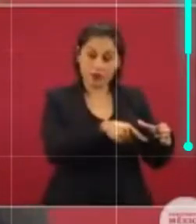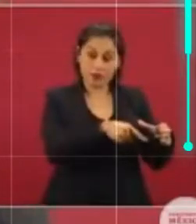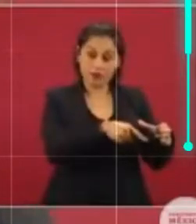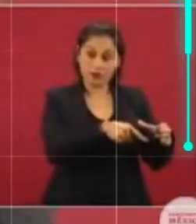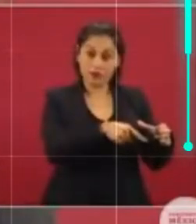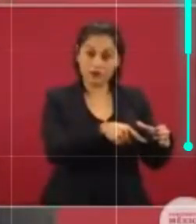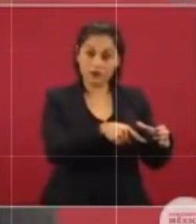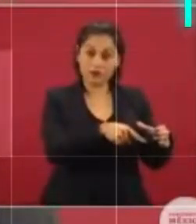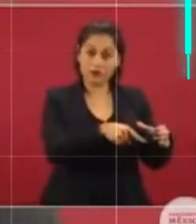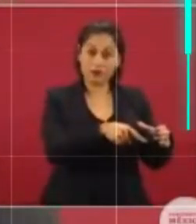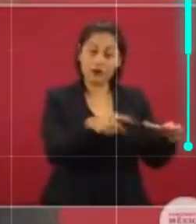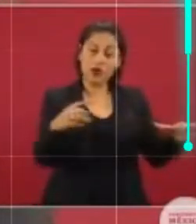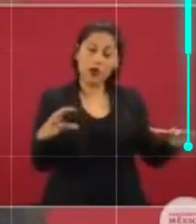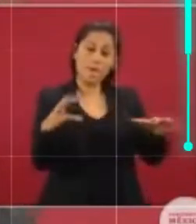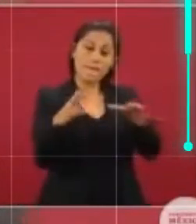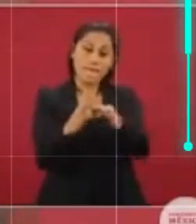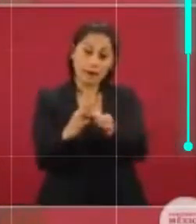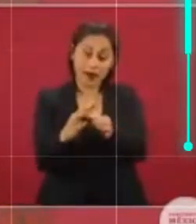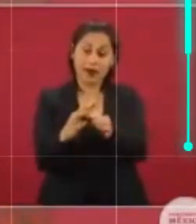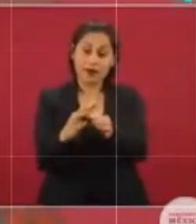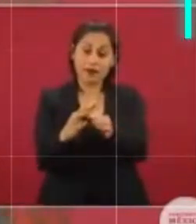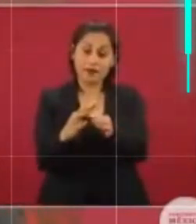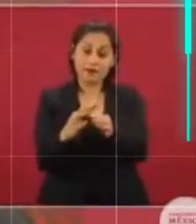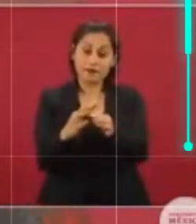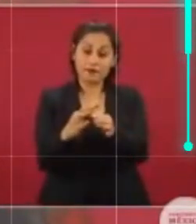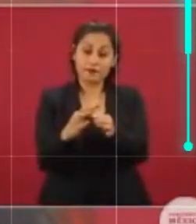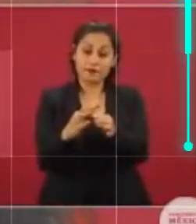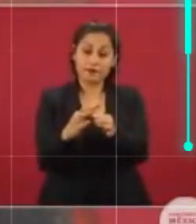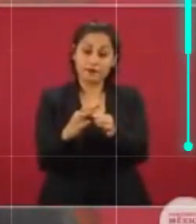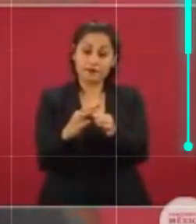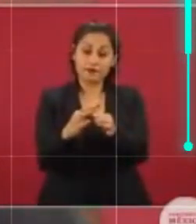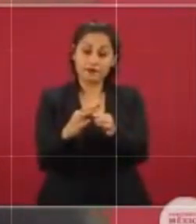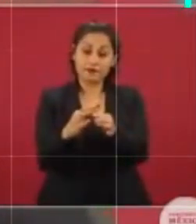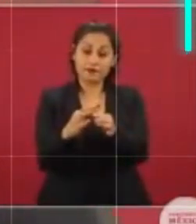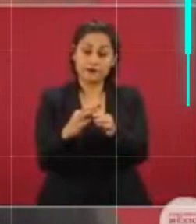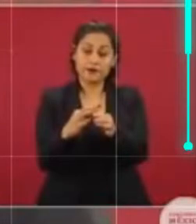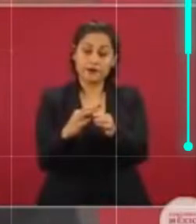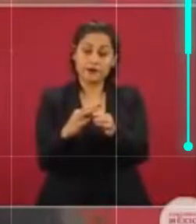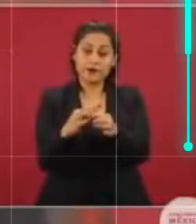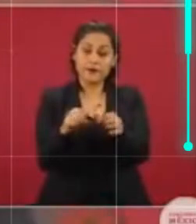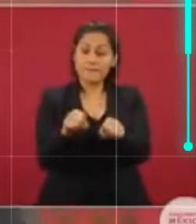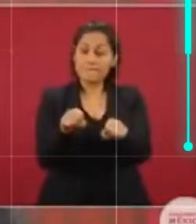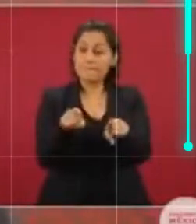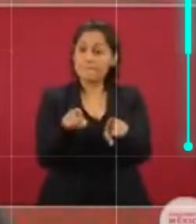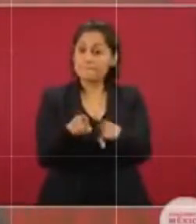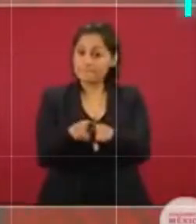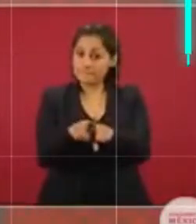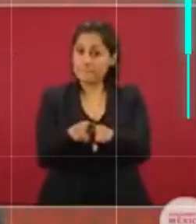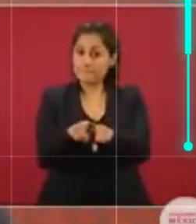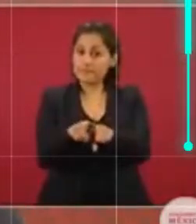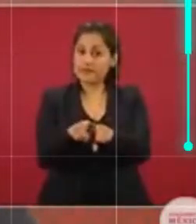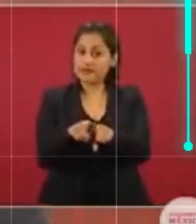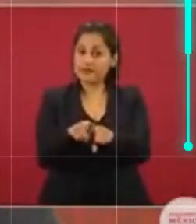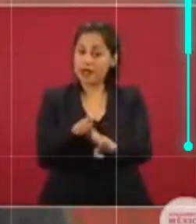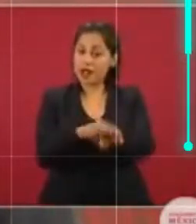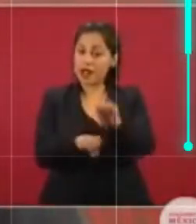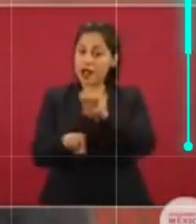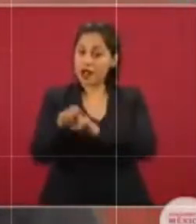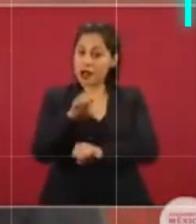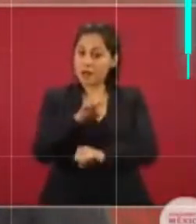entrega o manejo de facturas falsas.